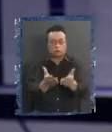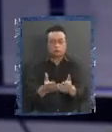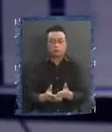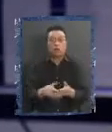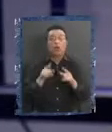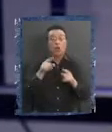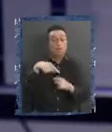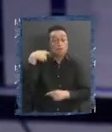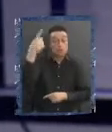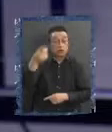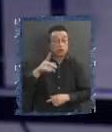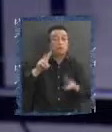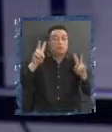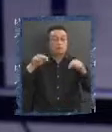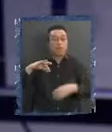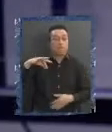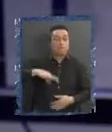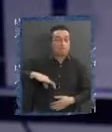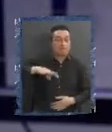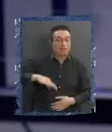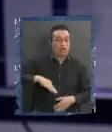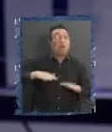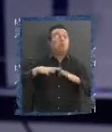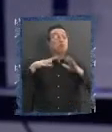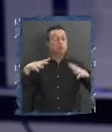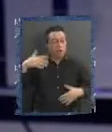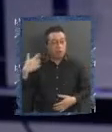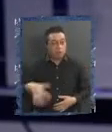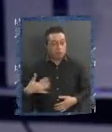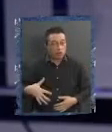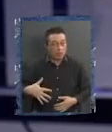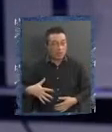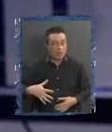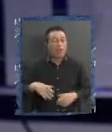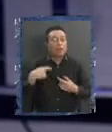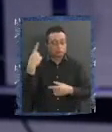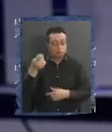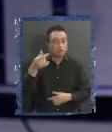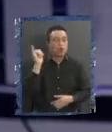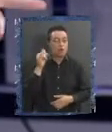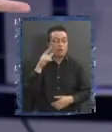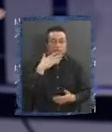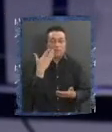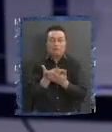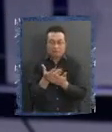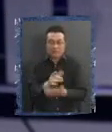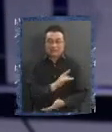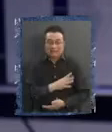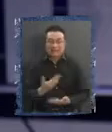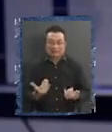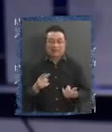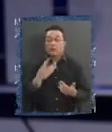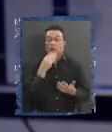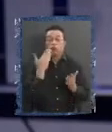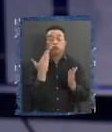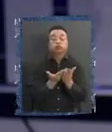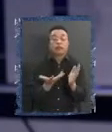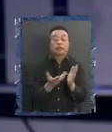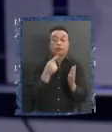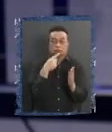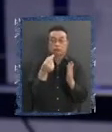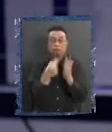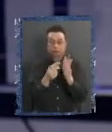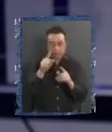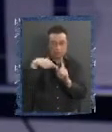pensiones tema fundamental muy importante entre las demandas de los chilenos que propone este borrador lo vamos a revisar en el próximo